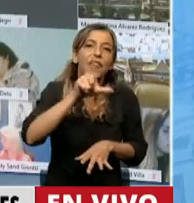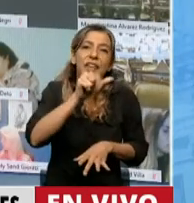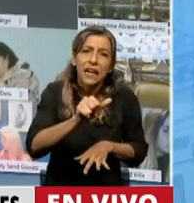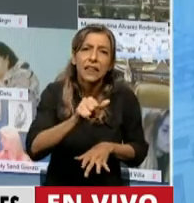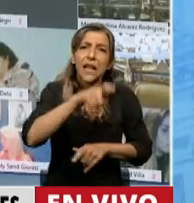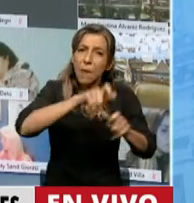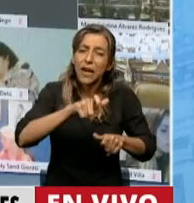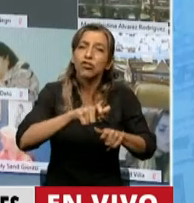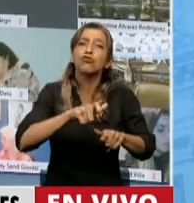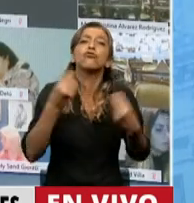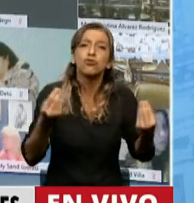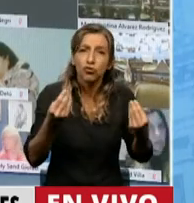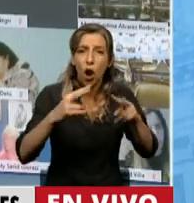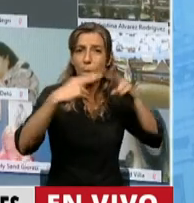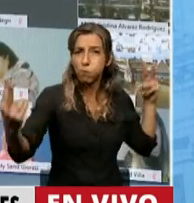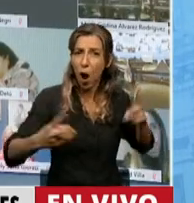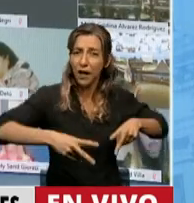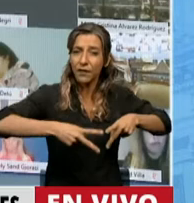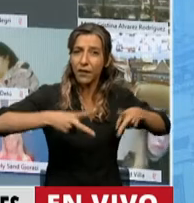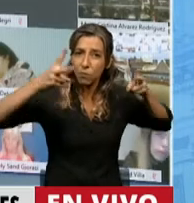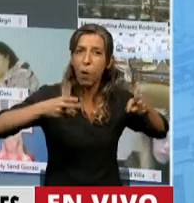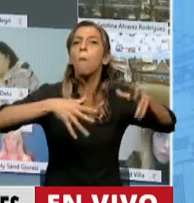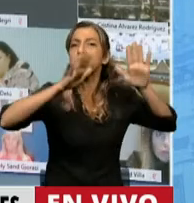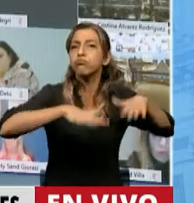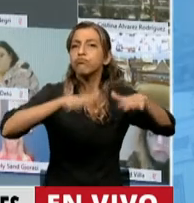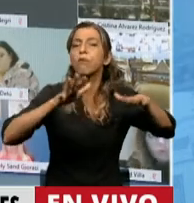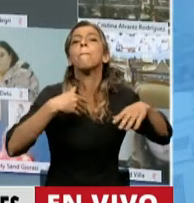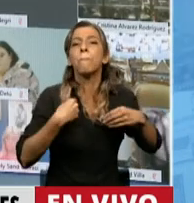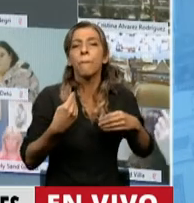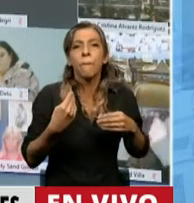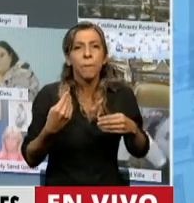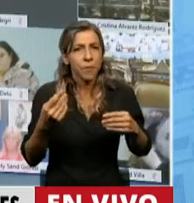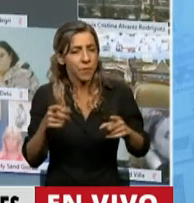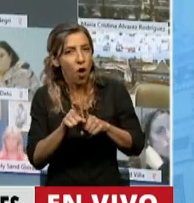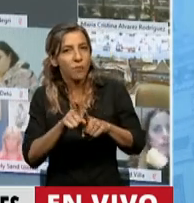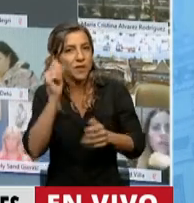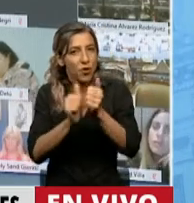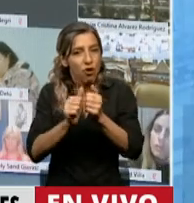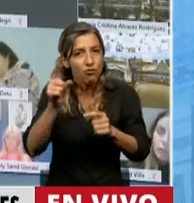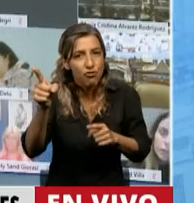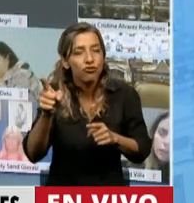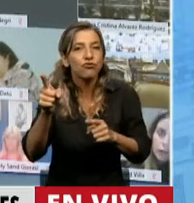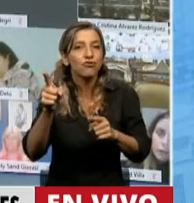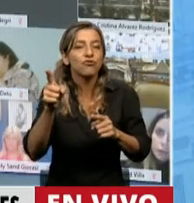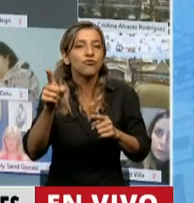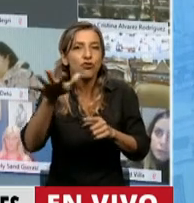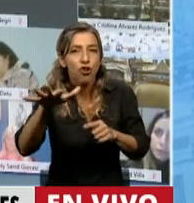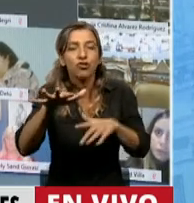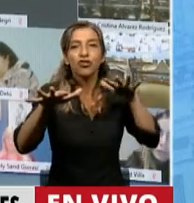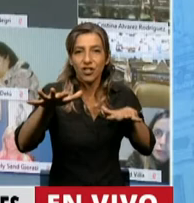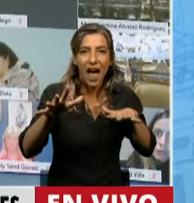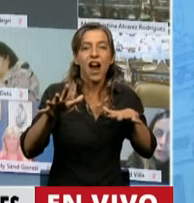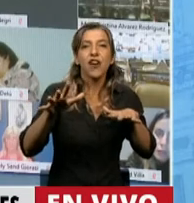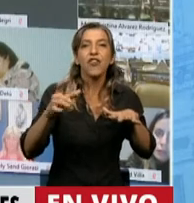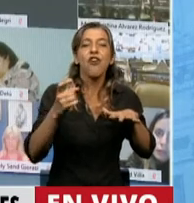salir a cortar los puentes que unen Rosario con la provincia de Entre